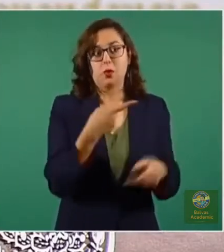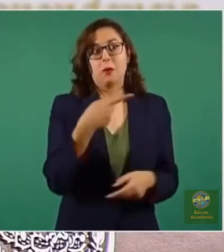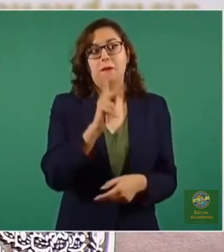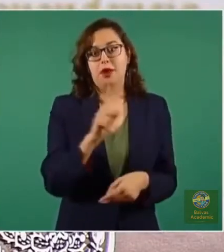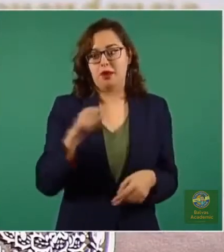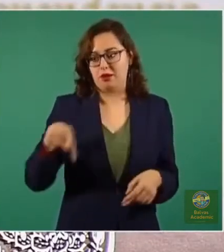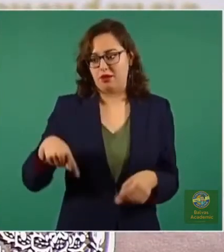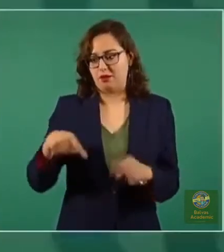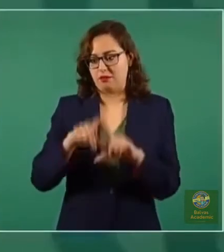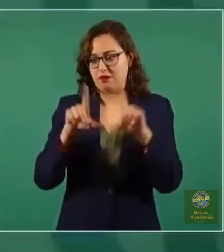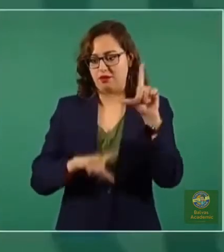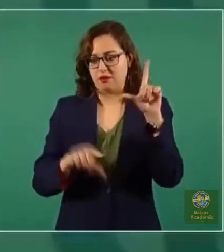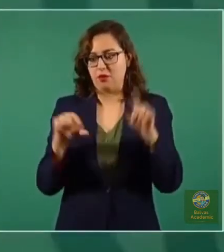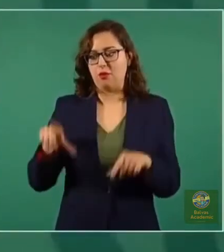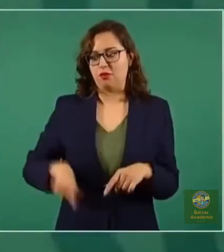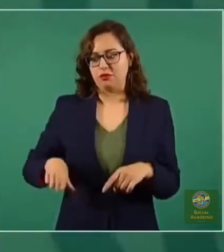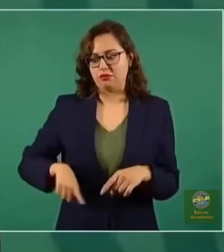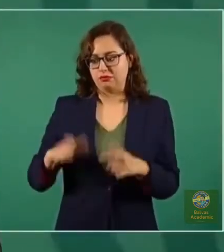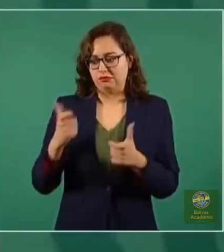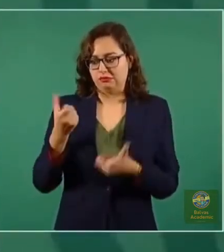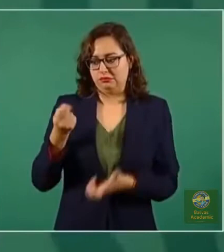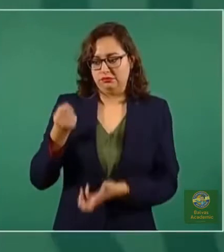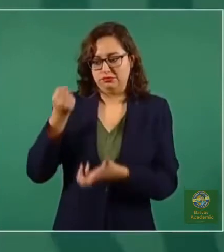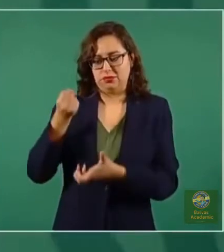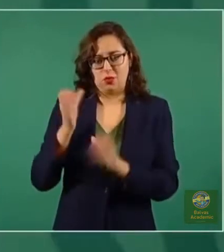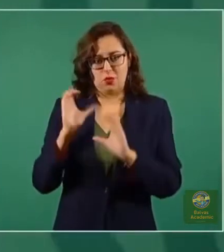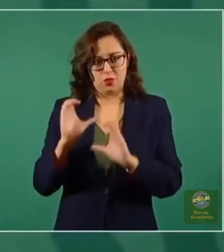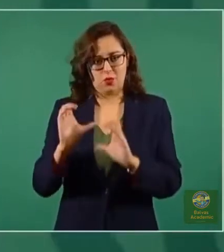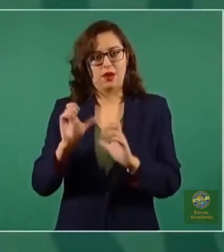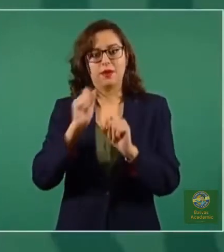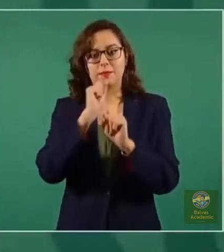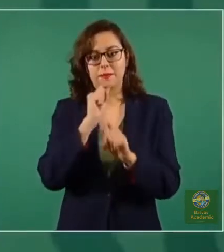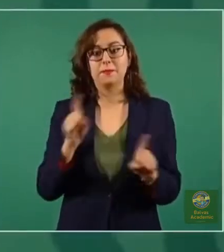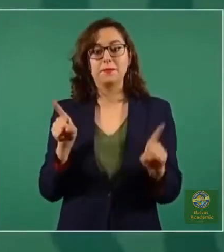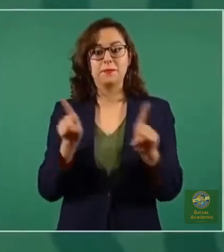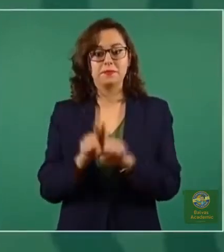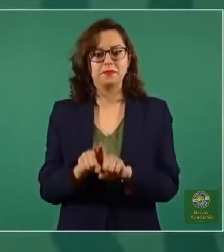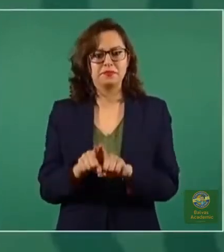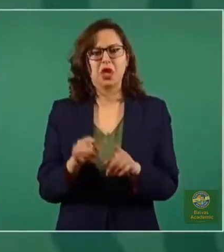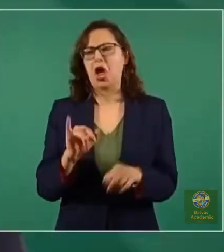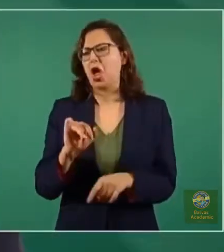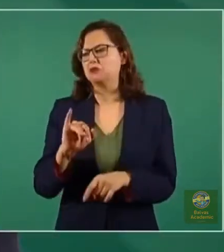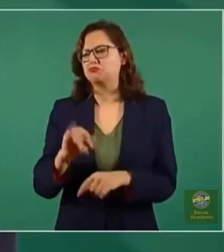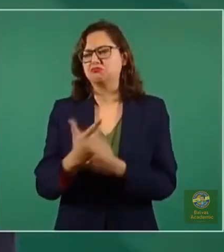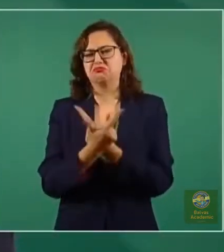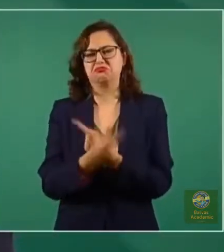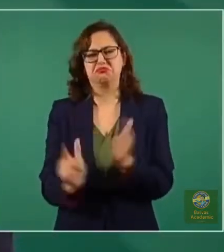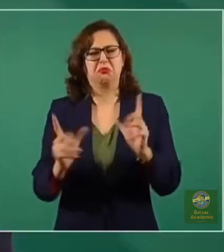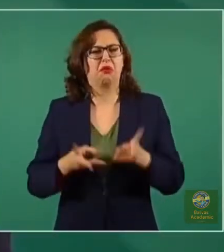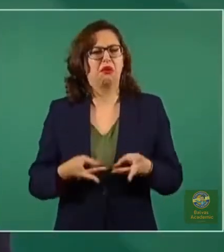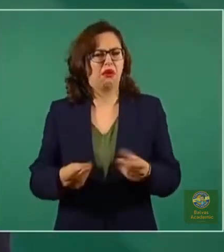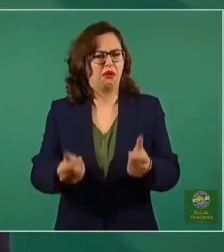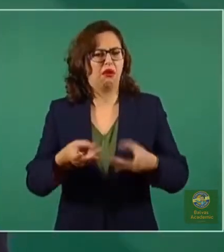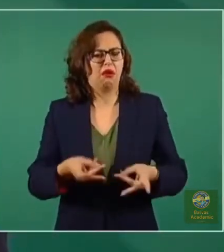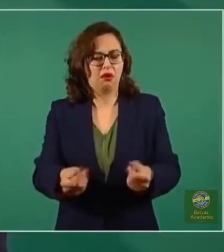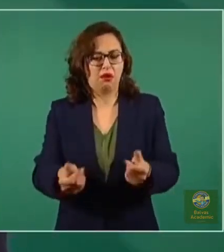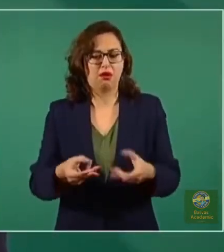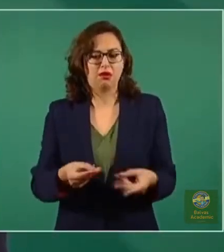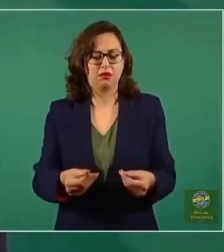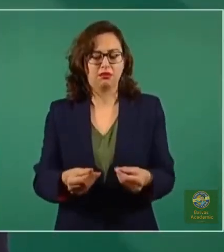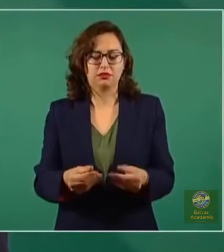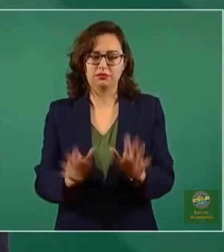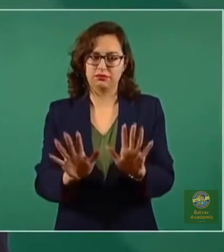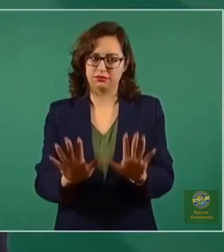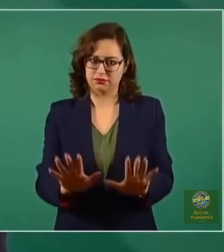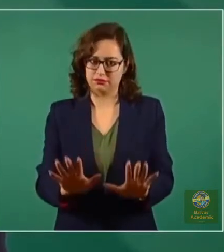presupuesto, que es dinero de todos, no se puede desperdiciar y se tiene que